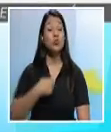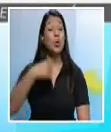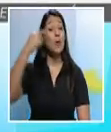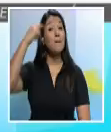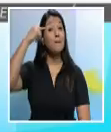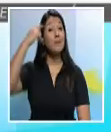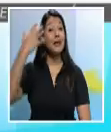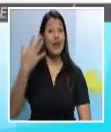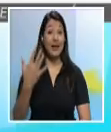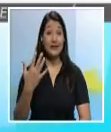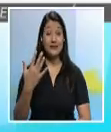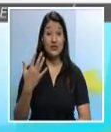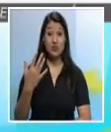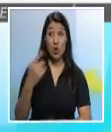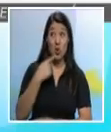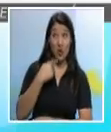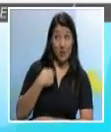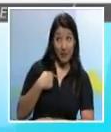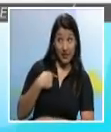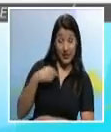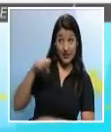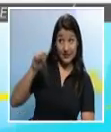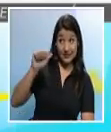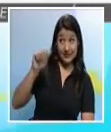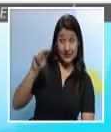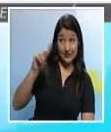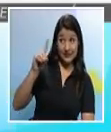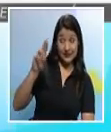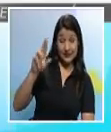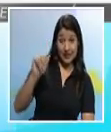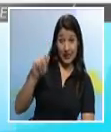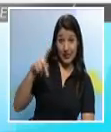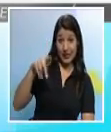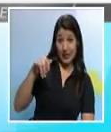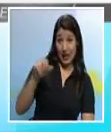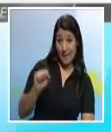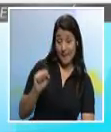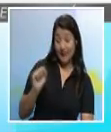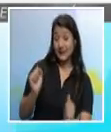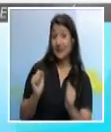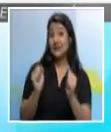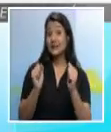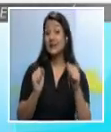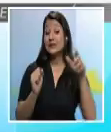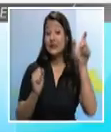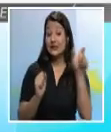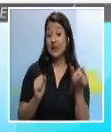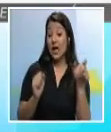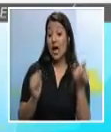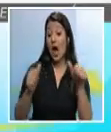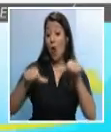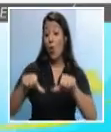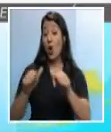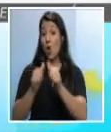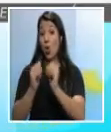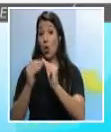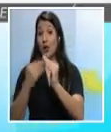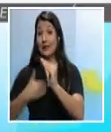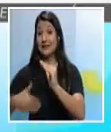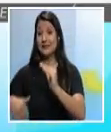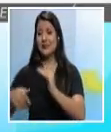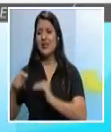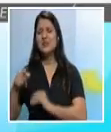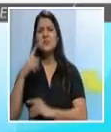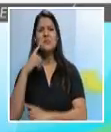pactando, según usted me dice, doña Sandra Piz, con Casa Presidencial, es solamente para